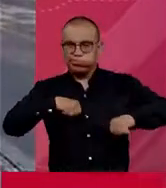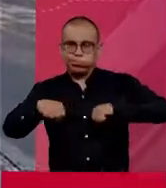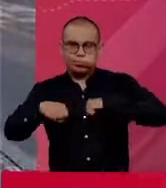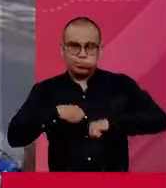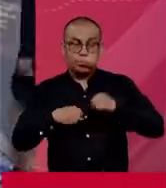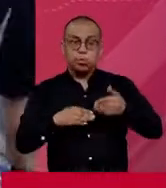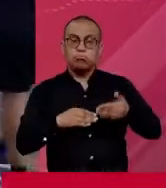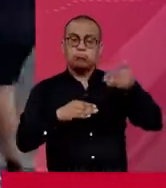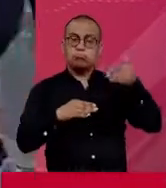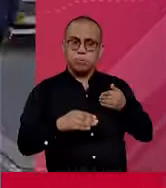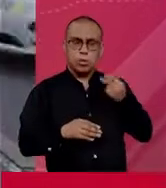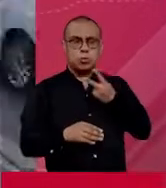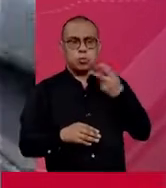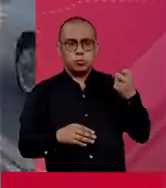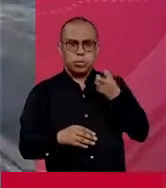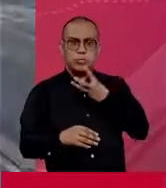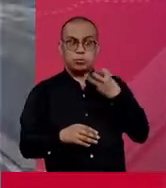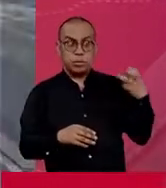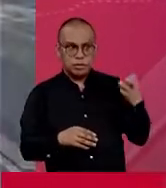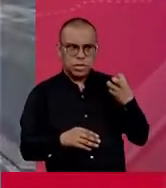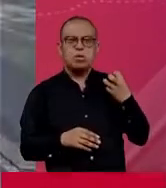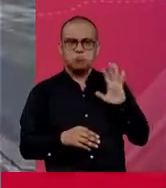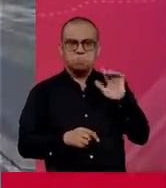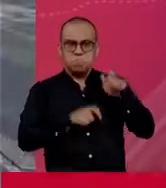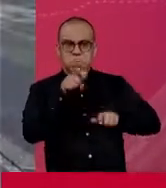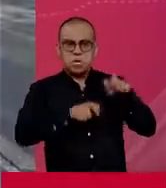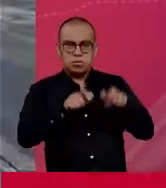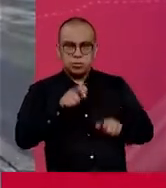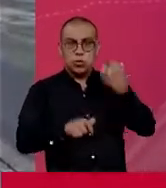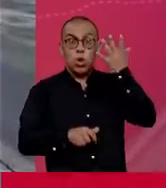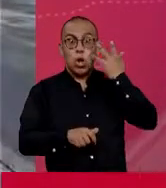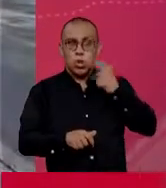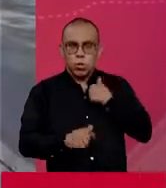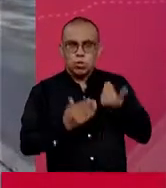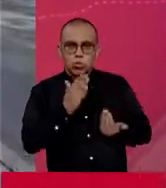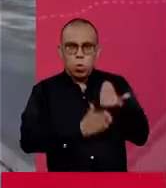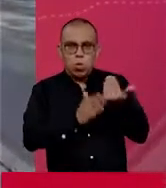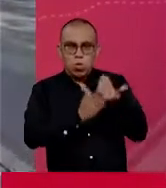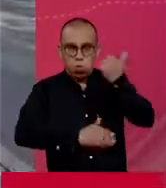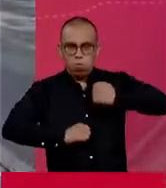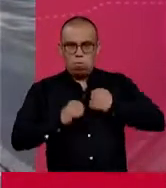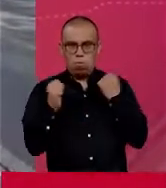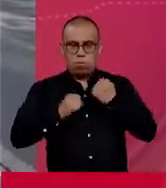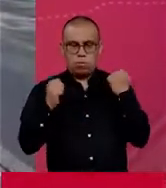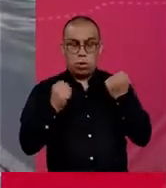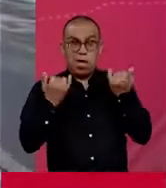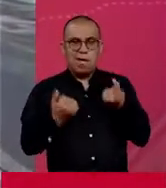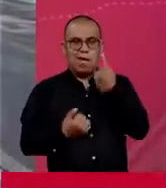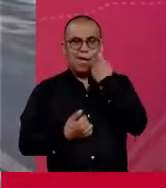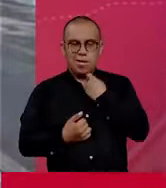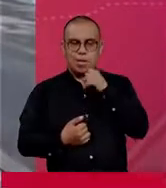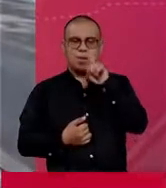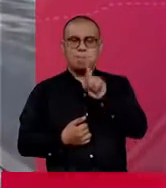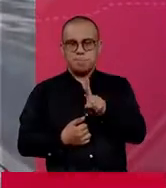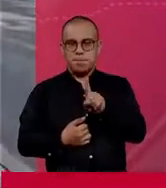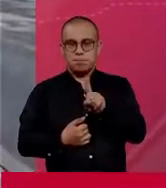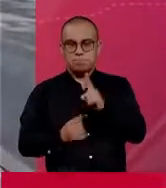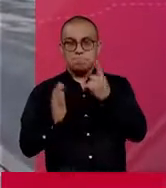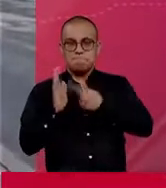Anteriormente teníamos 200, 300, 400 pacientes diarios nuevos en la ciudad de Bogotá. Ayer tuvimos 1,600.